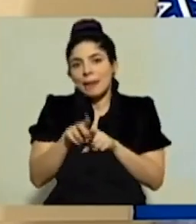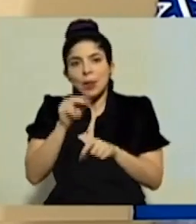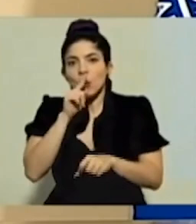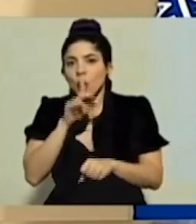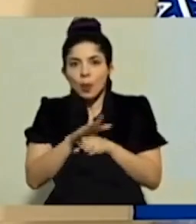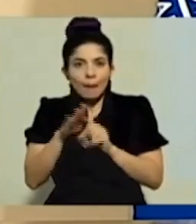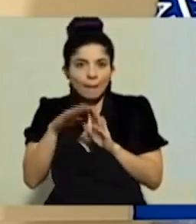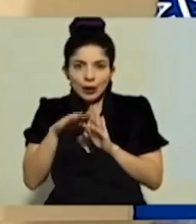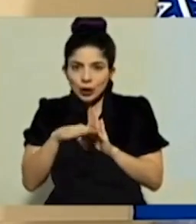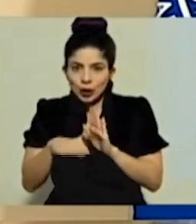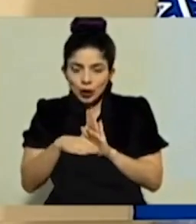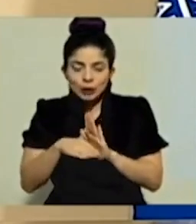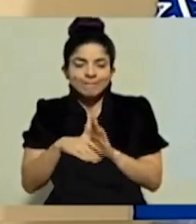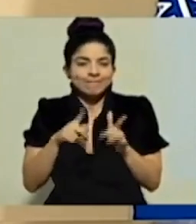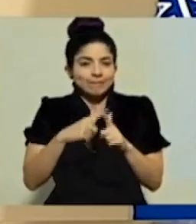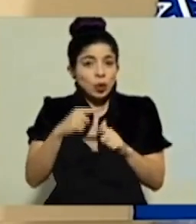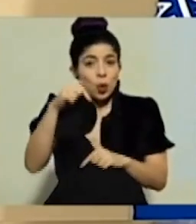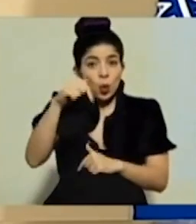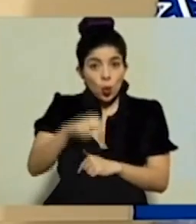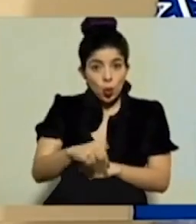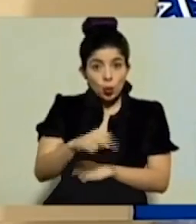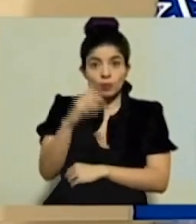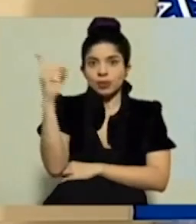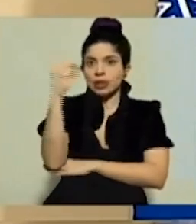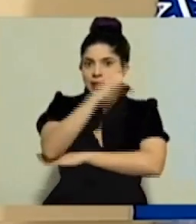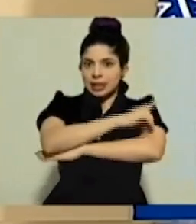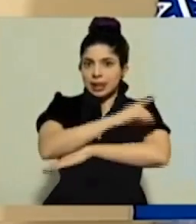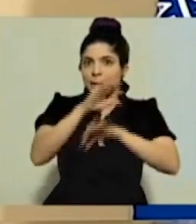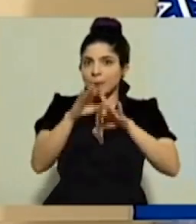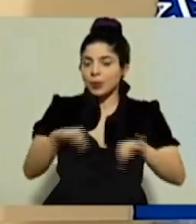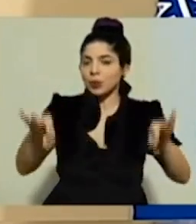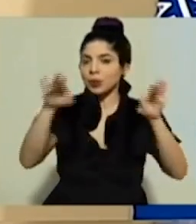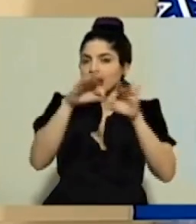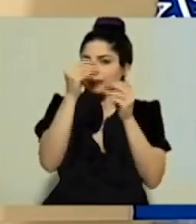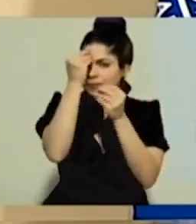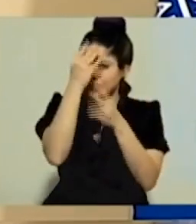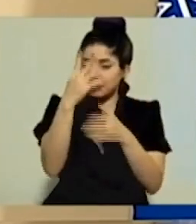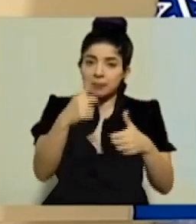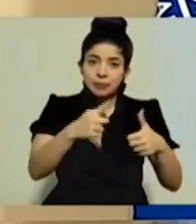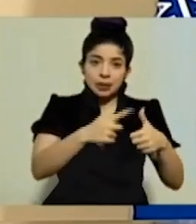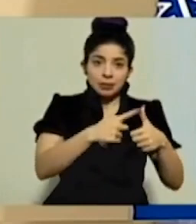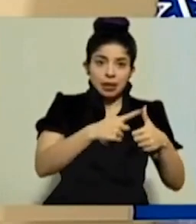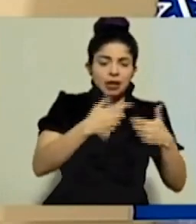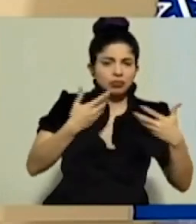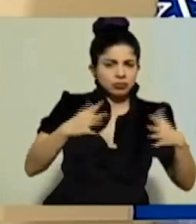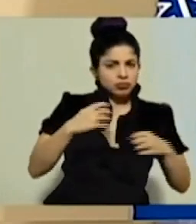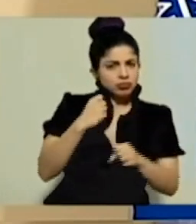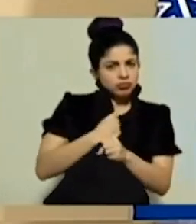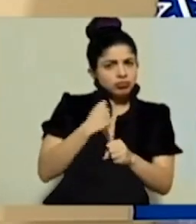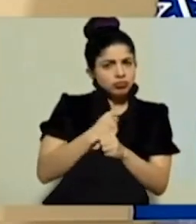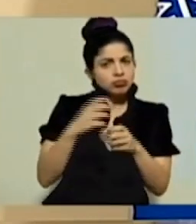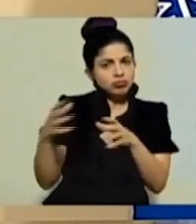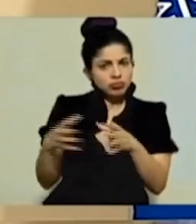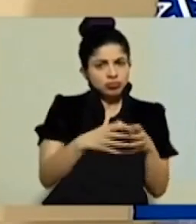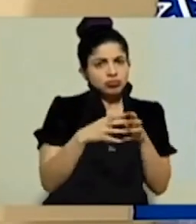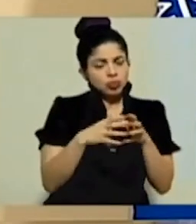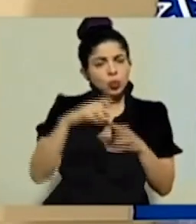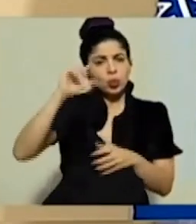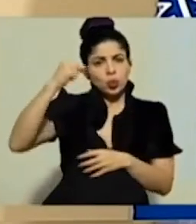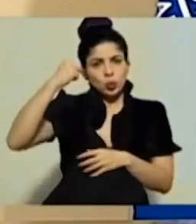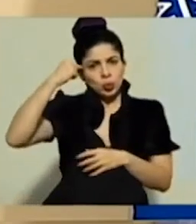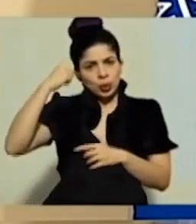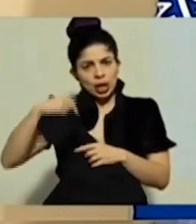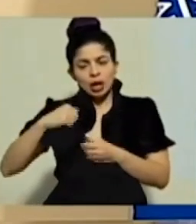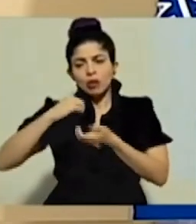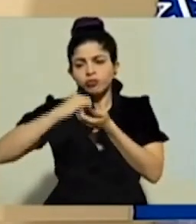los protocolos. Entonces hoy es un día importante para decirles, uno, que estamos trabajando en conjunto, el gobierno de la